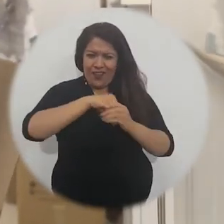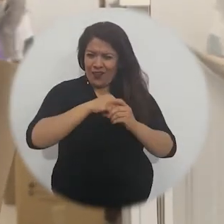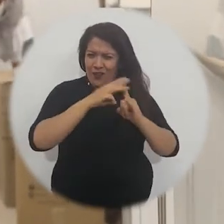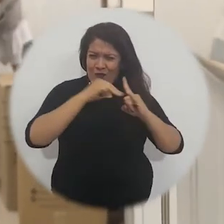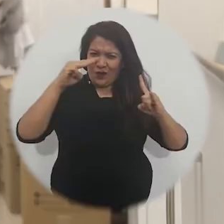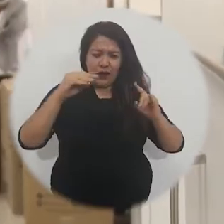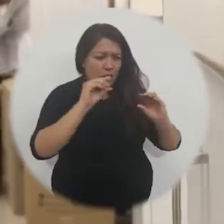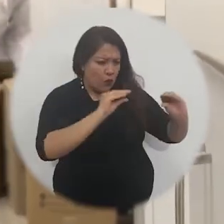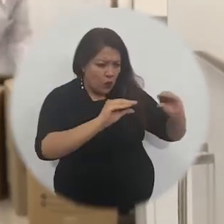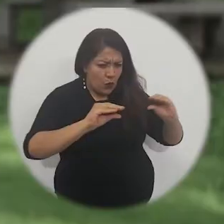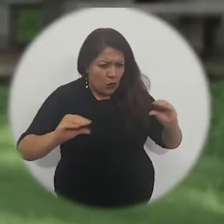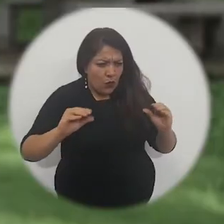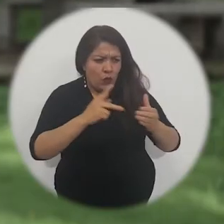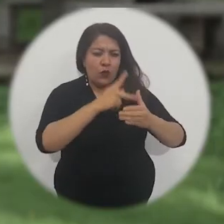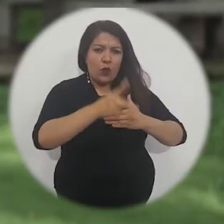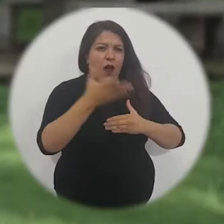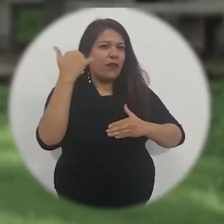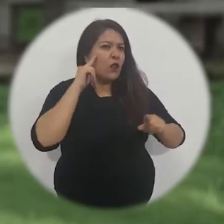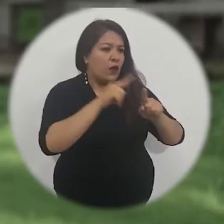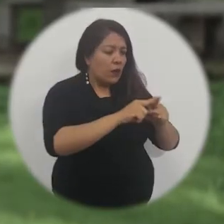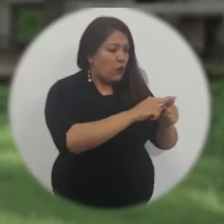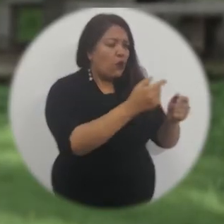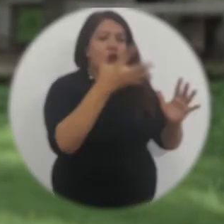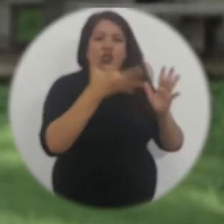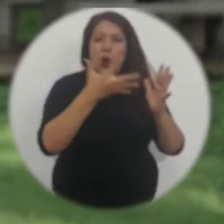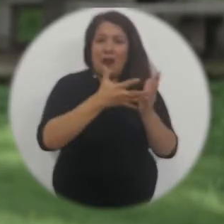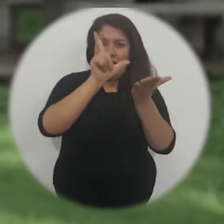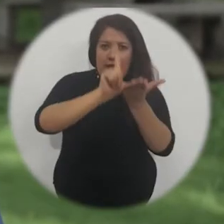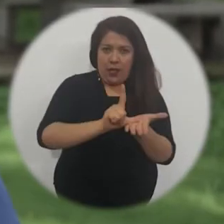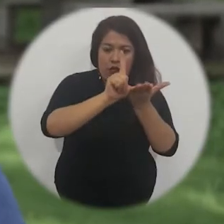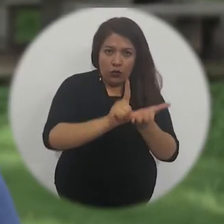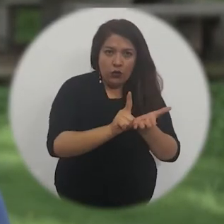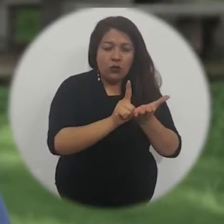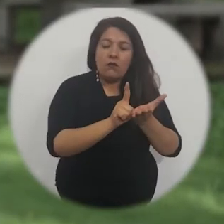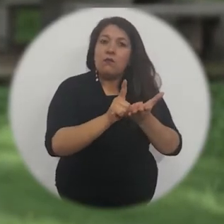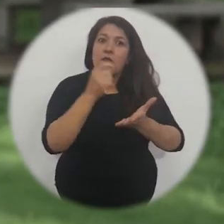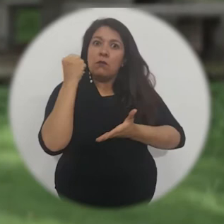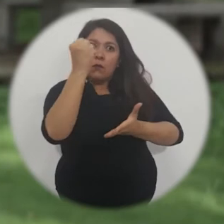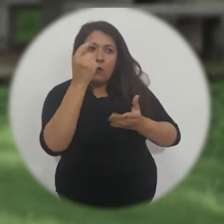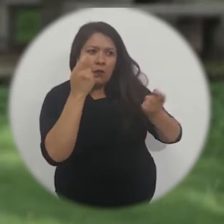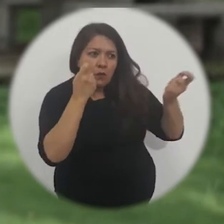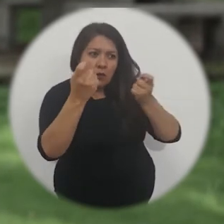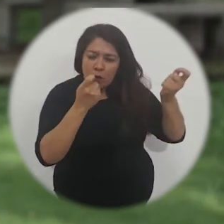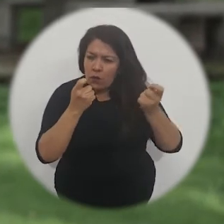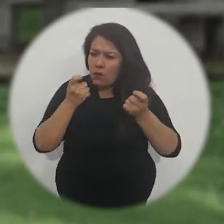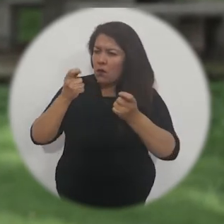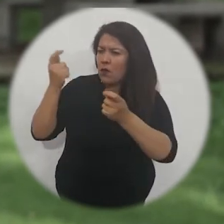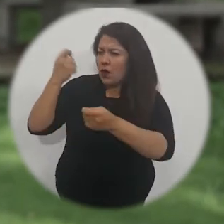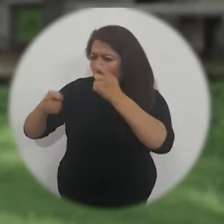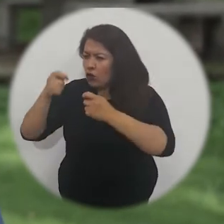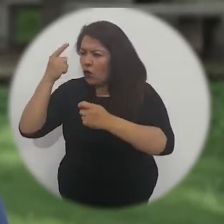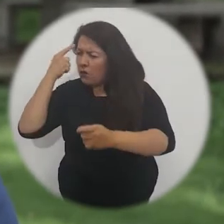Dado el buen manejo al recurso que hicimos al interior del Alma Mater, el proyecto en su momento inicial estaba para